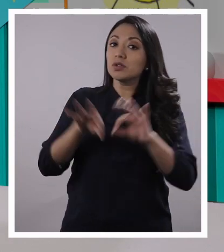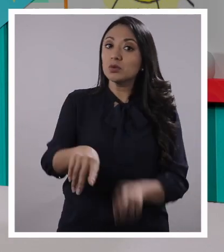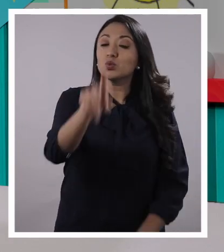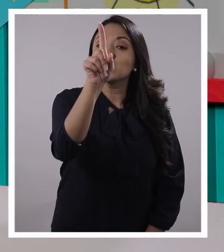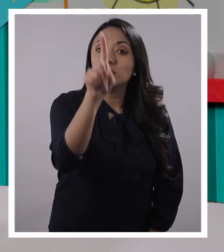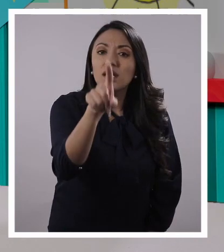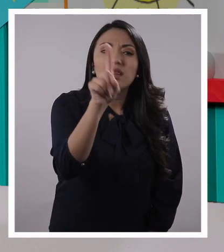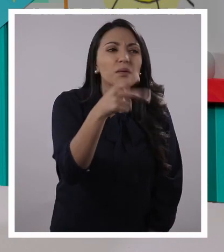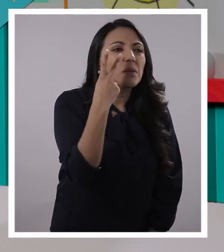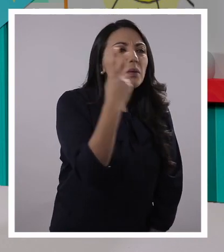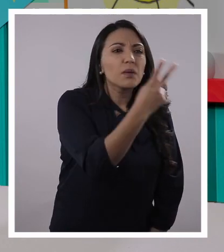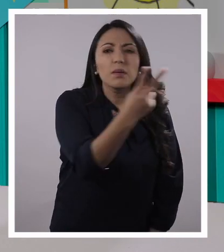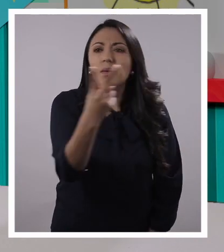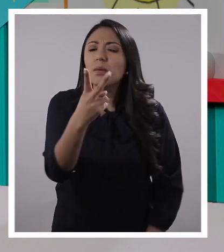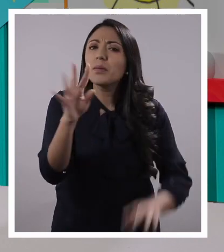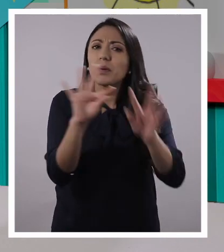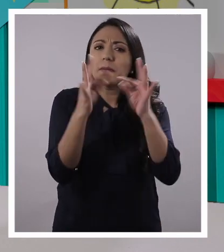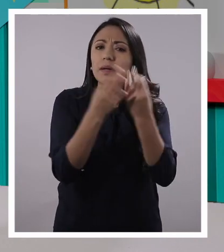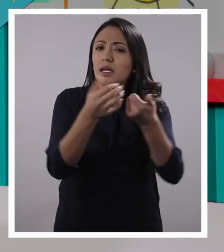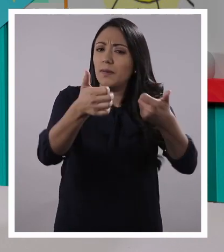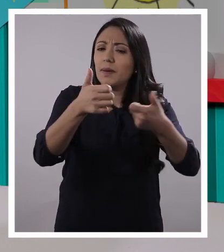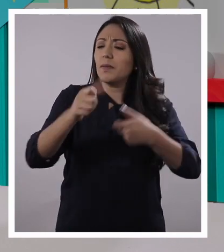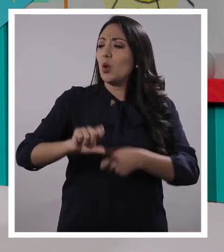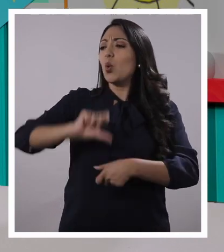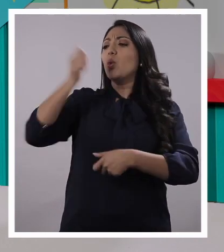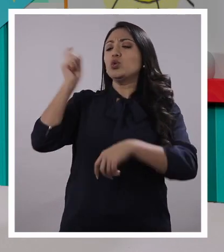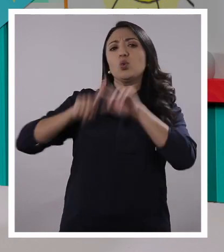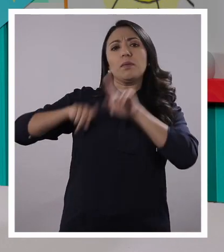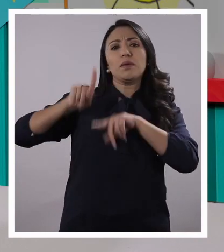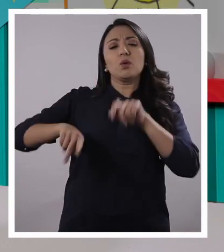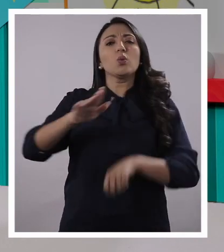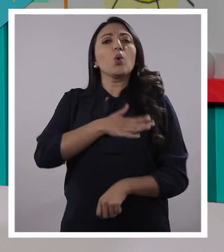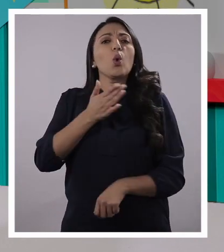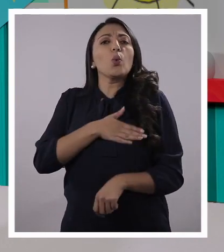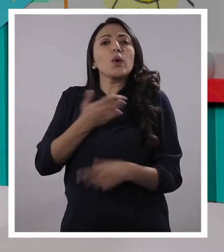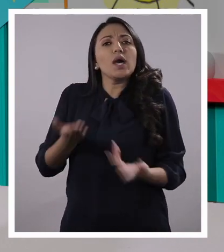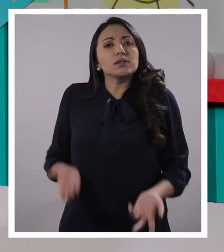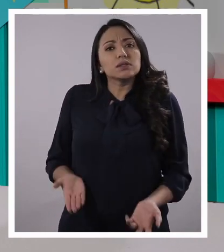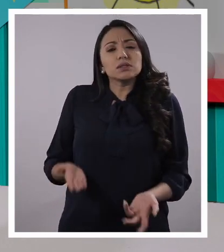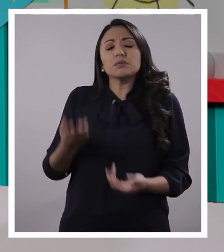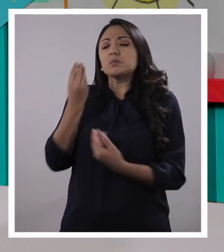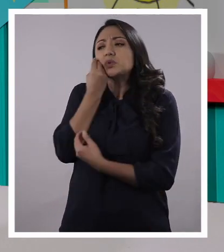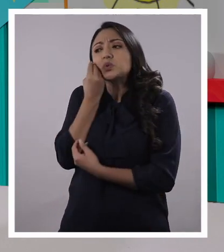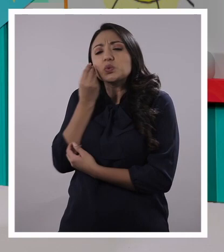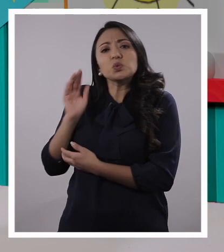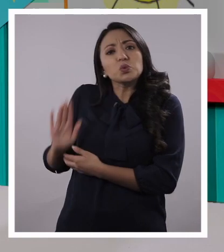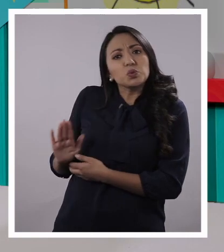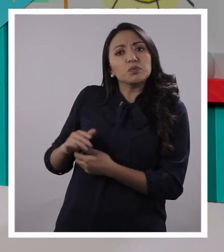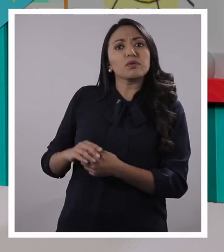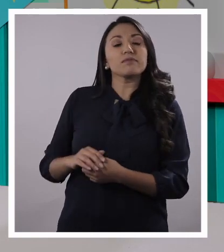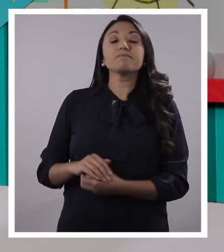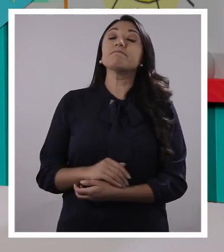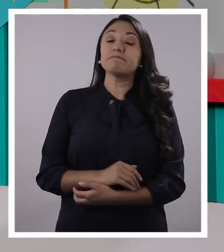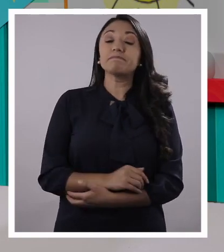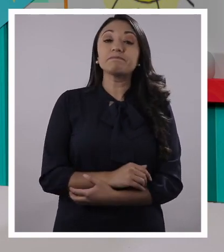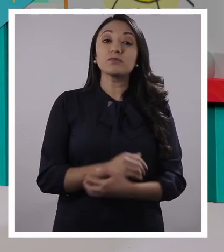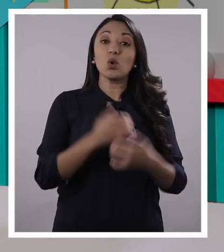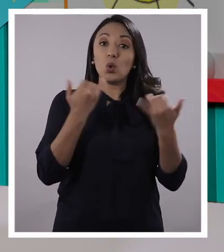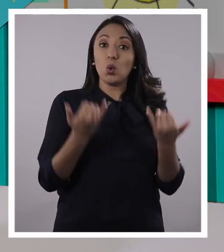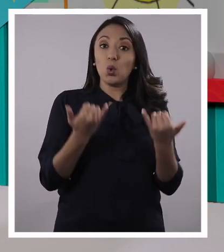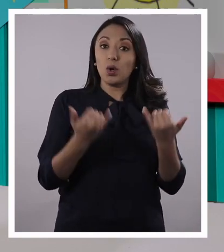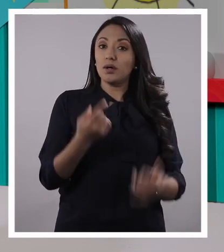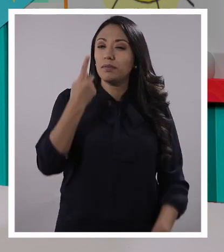los miembros de su familia, pero también las personas de confianza, aquellas con las que se sientan muy cómodas. ¿Qué les parece si hoy día